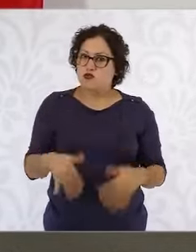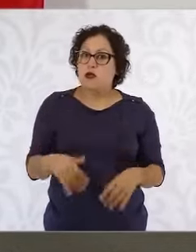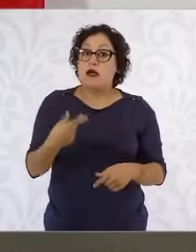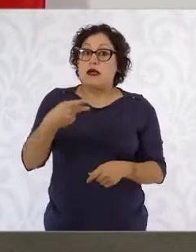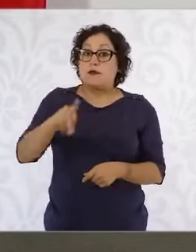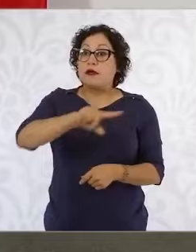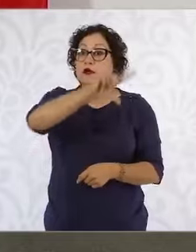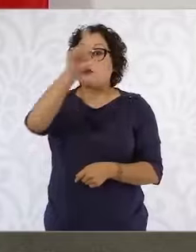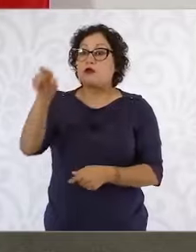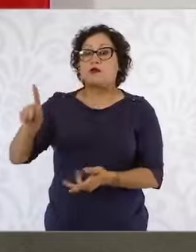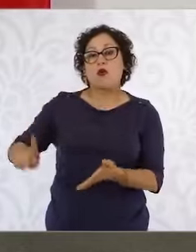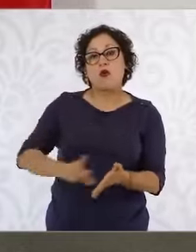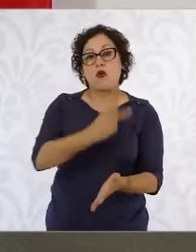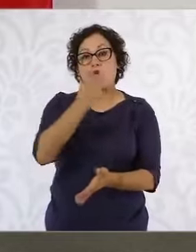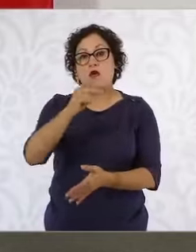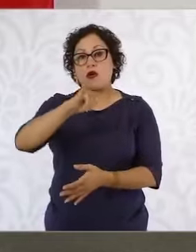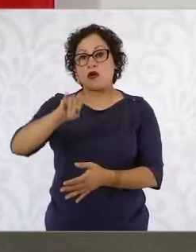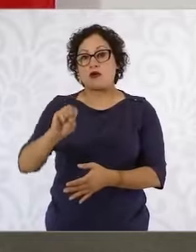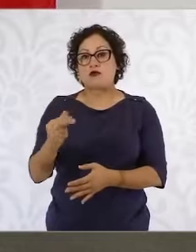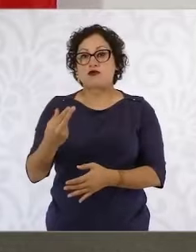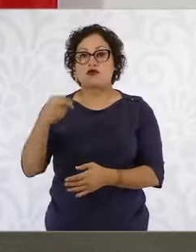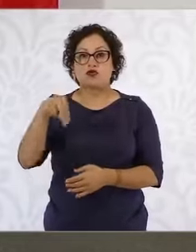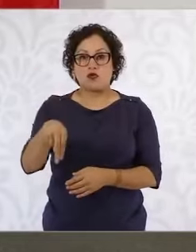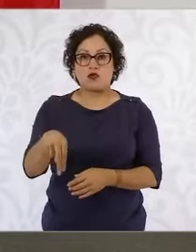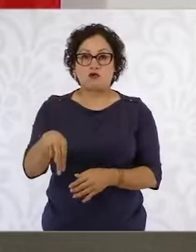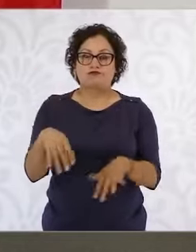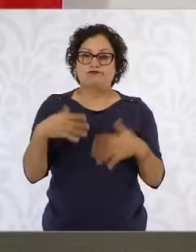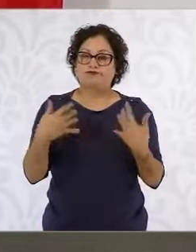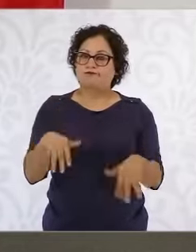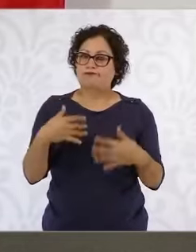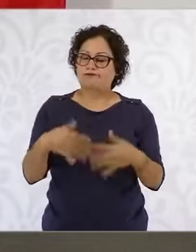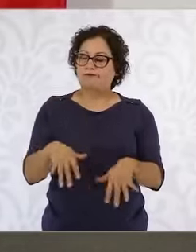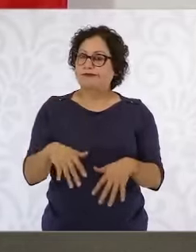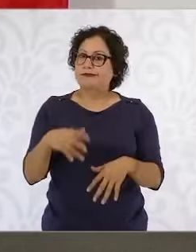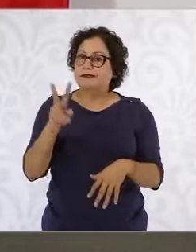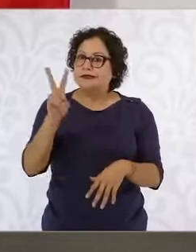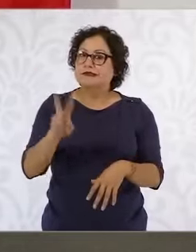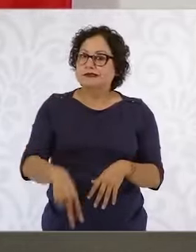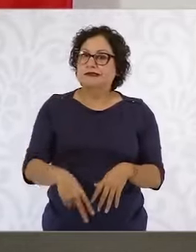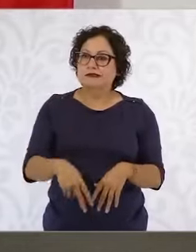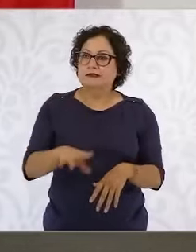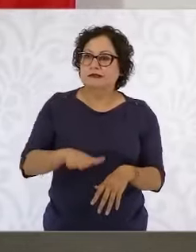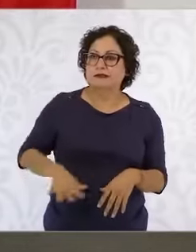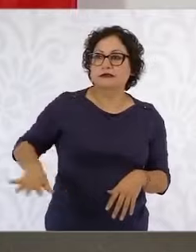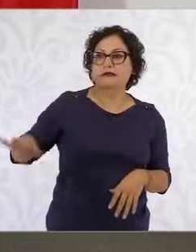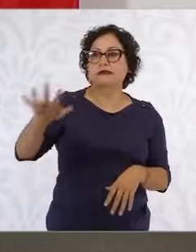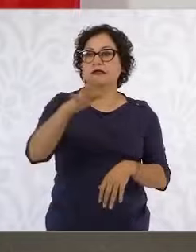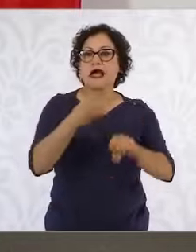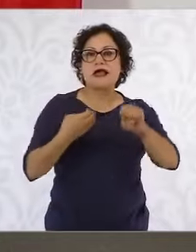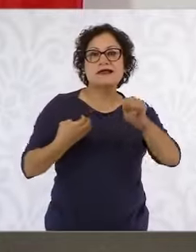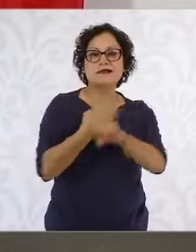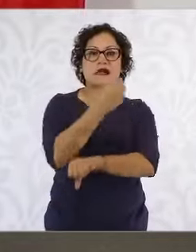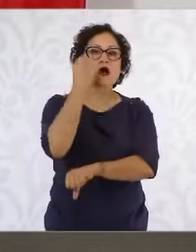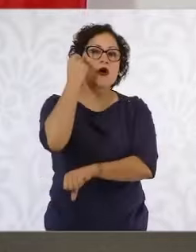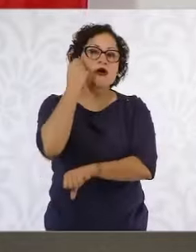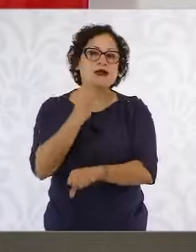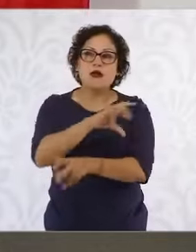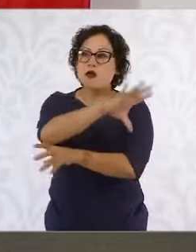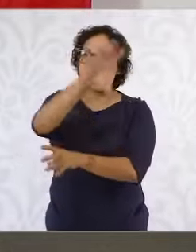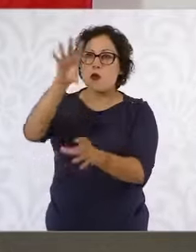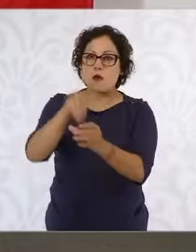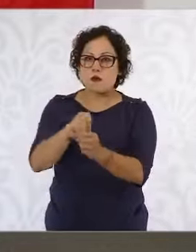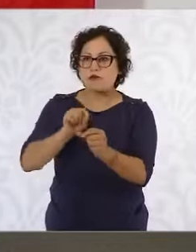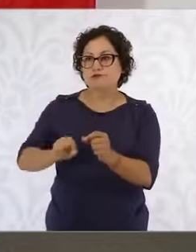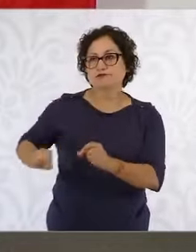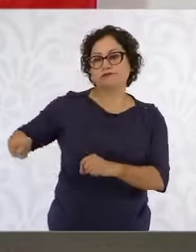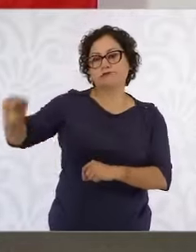tuvo mucho impacto en todo el estado de Guerrero, prácticamente en todos